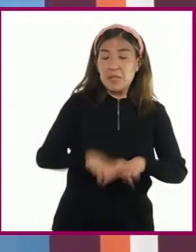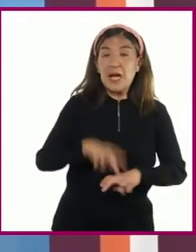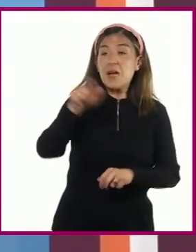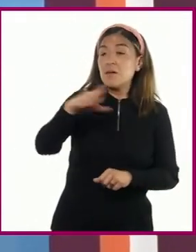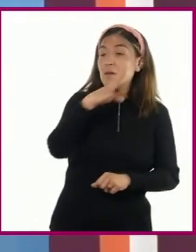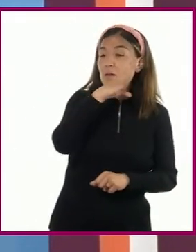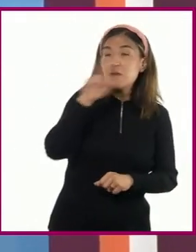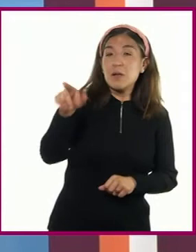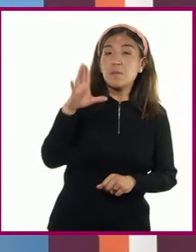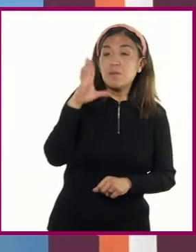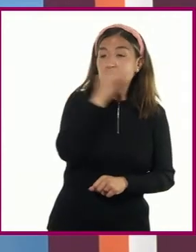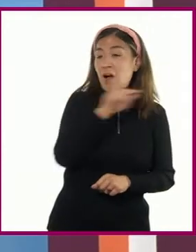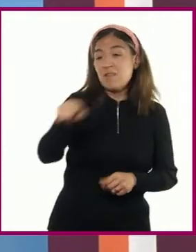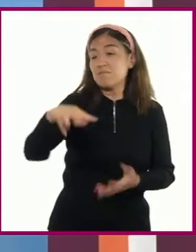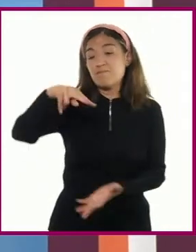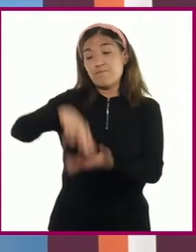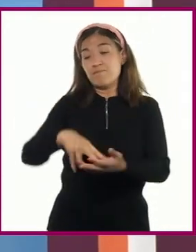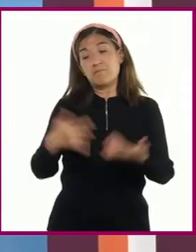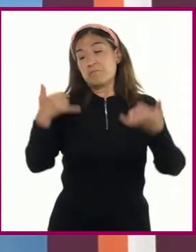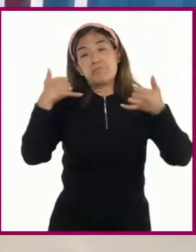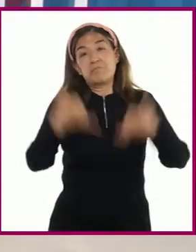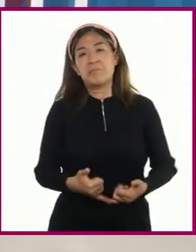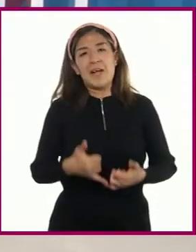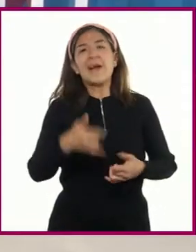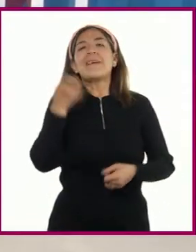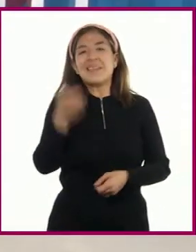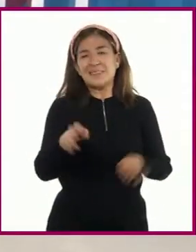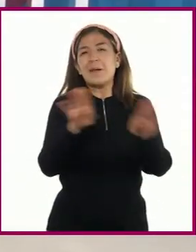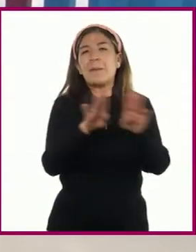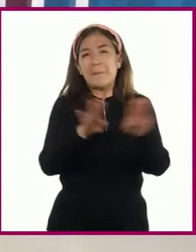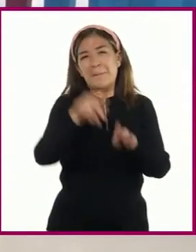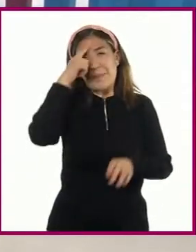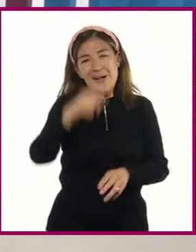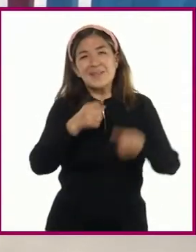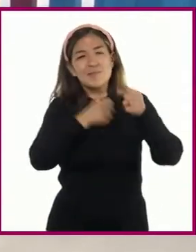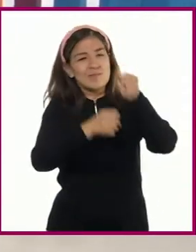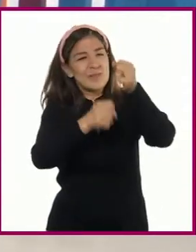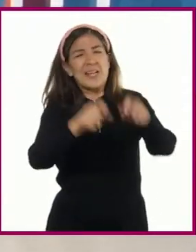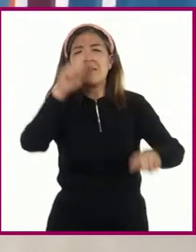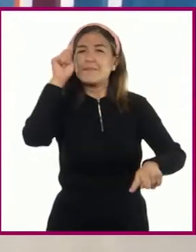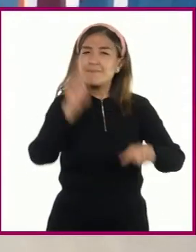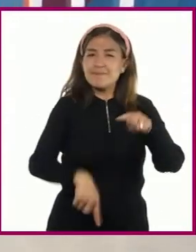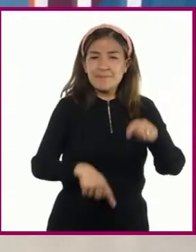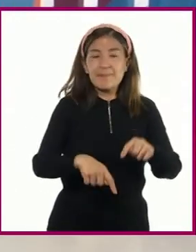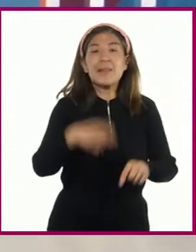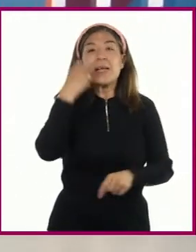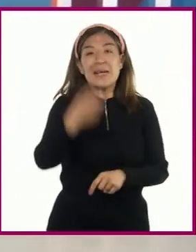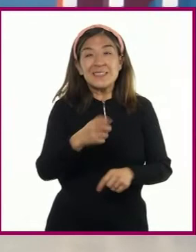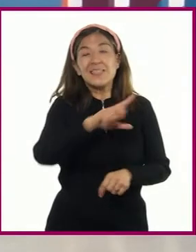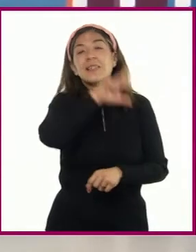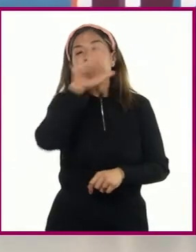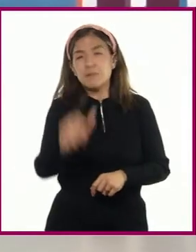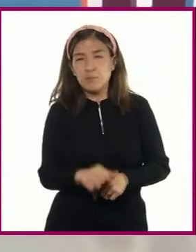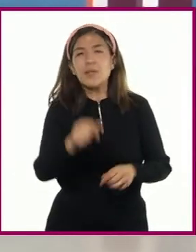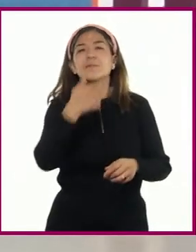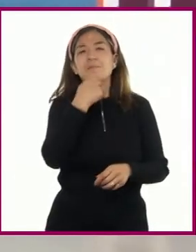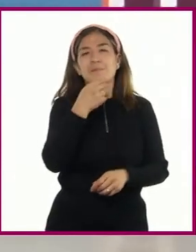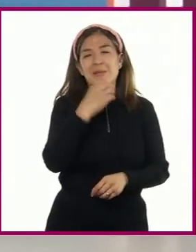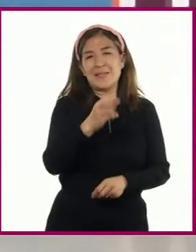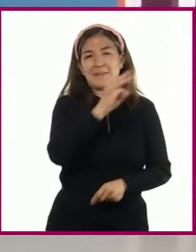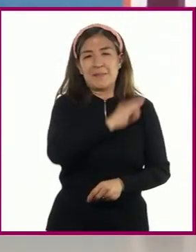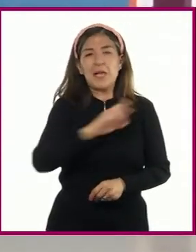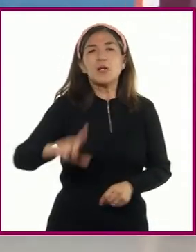en la parte posterior del autobús. A lo largo de la década siguiente, King escribió, dio